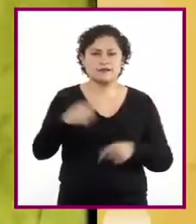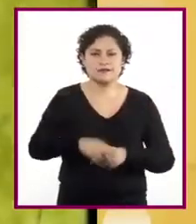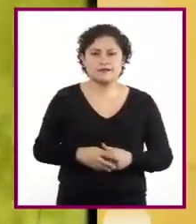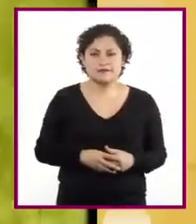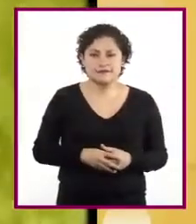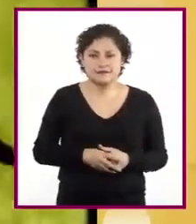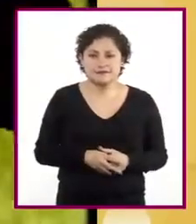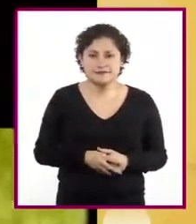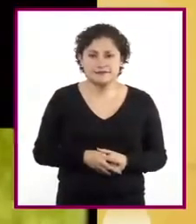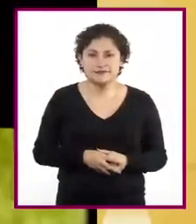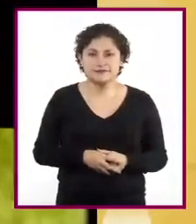lógico.